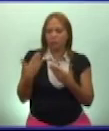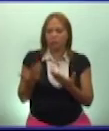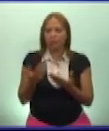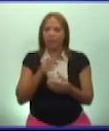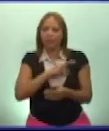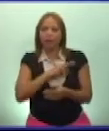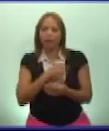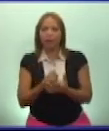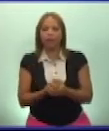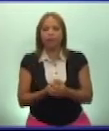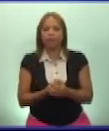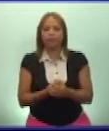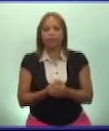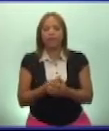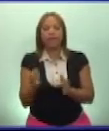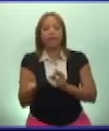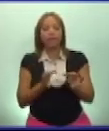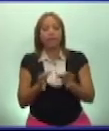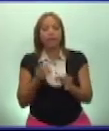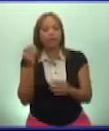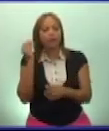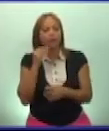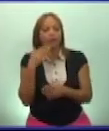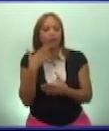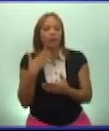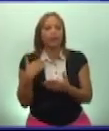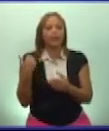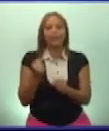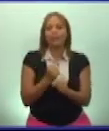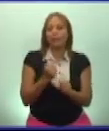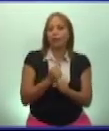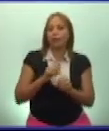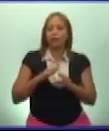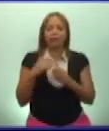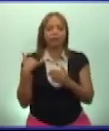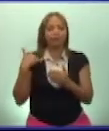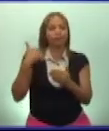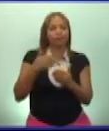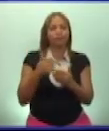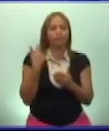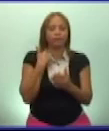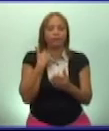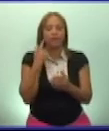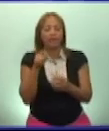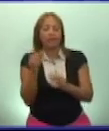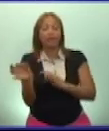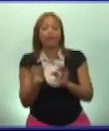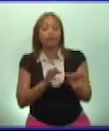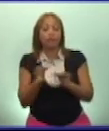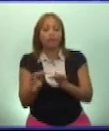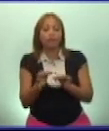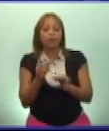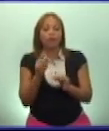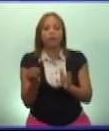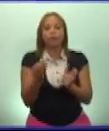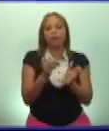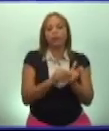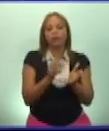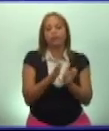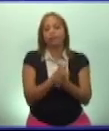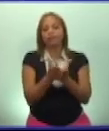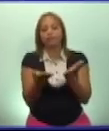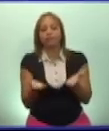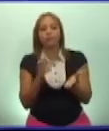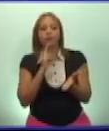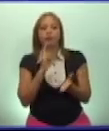funciones del delegado se hacen evidentes a lo largo de todos los años. Esas son las funciones que vas a plasmar en tu libreta